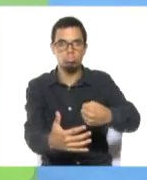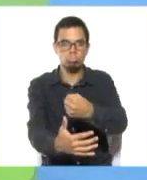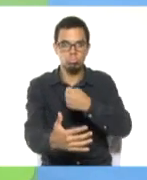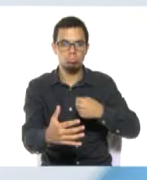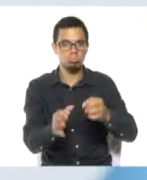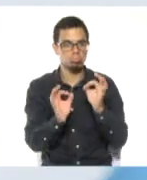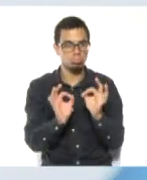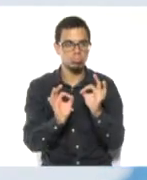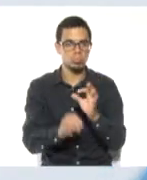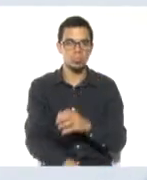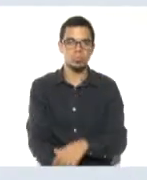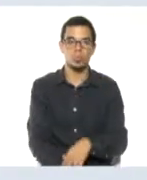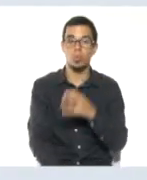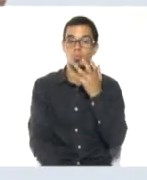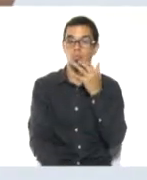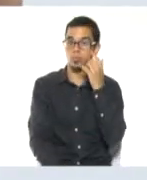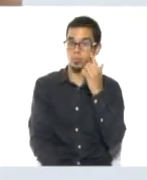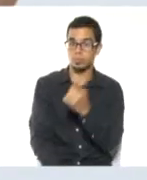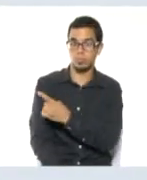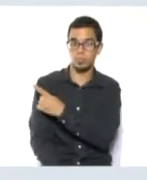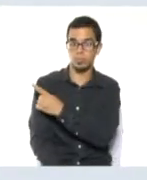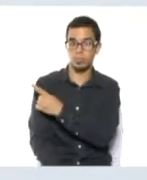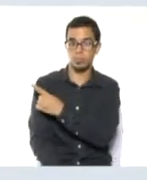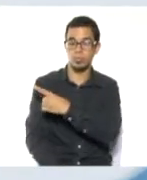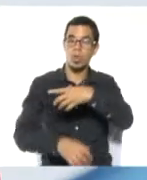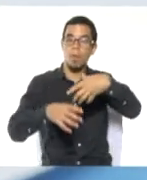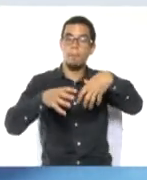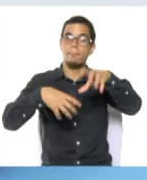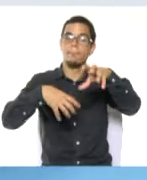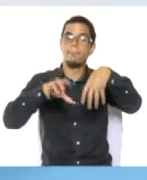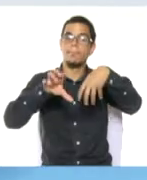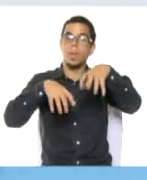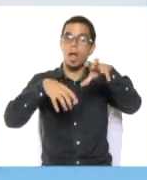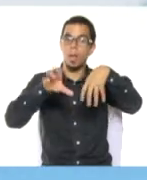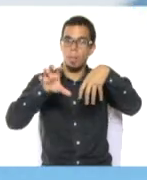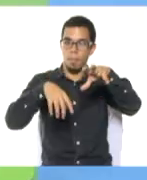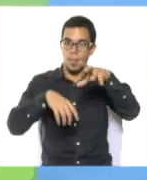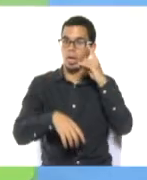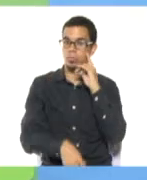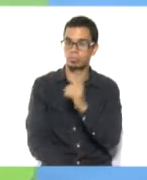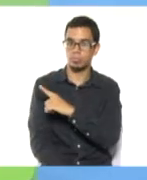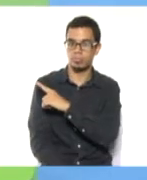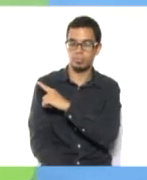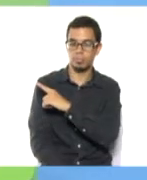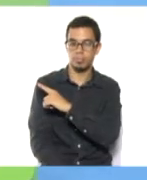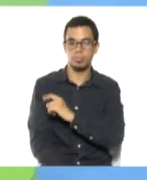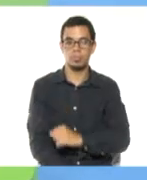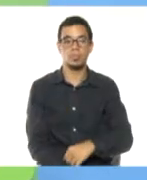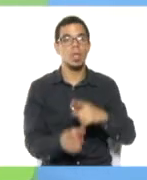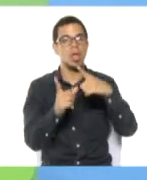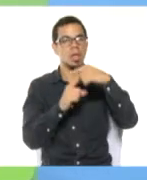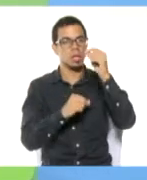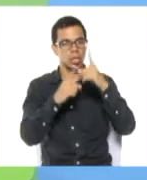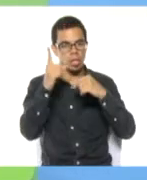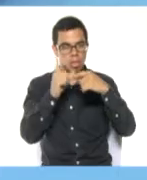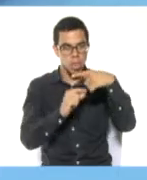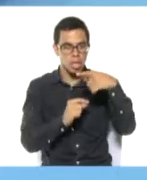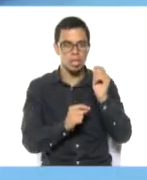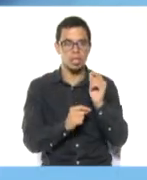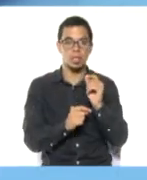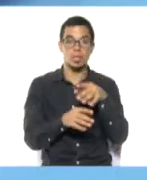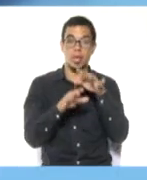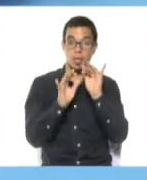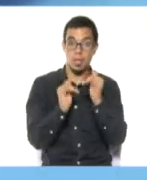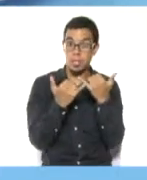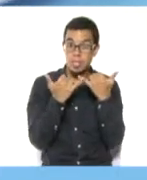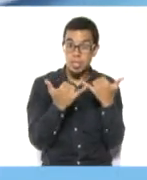campanita, un molde de una vela o este molde de estrellita. Que ellos corten